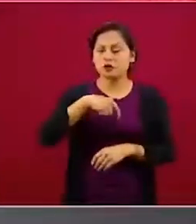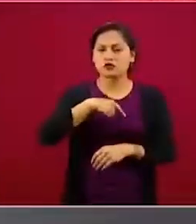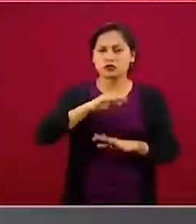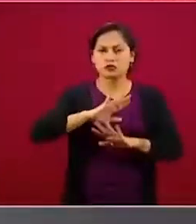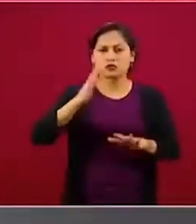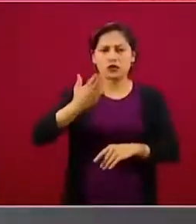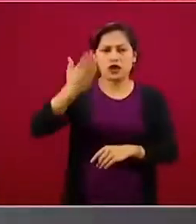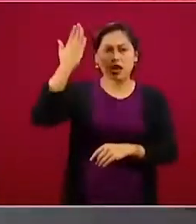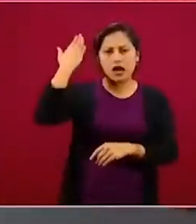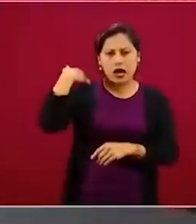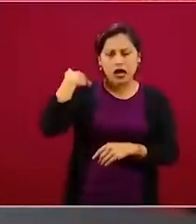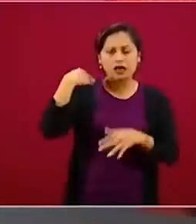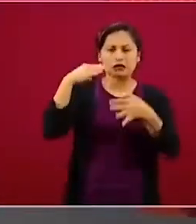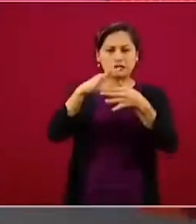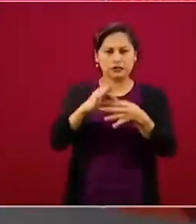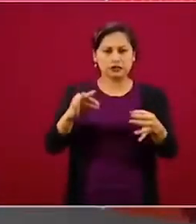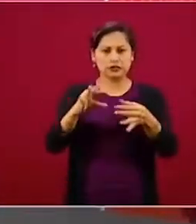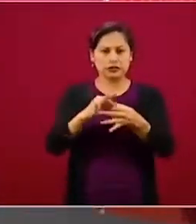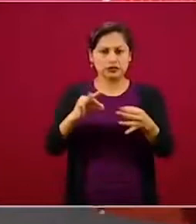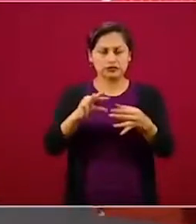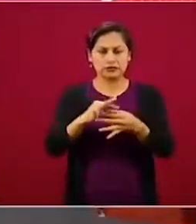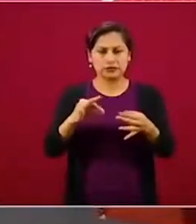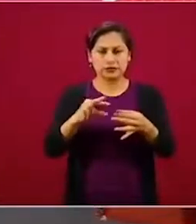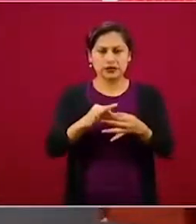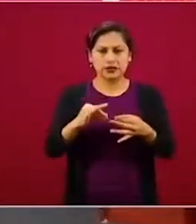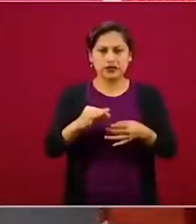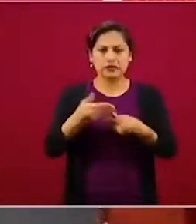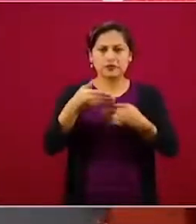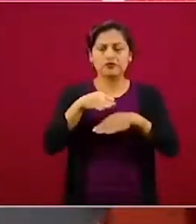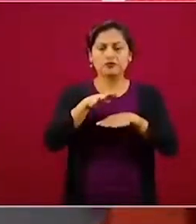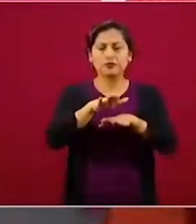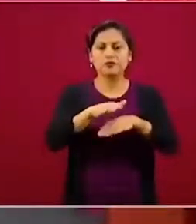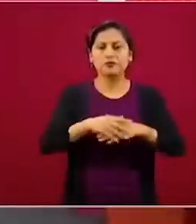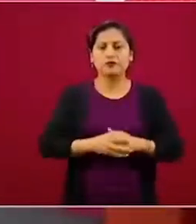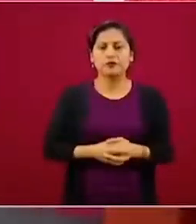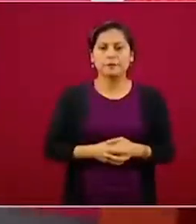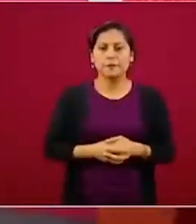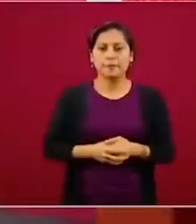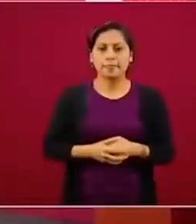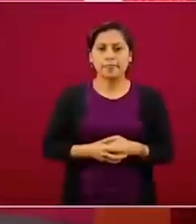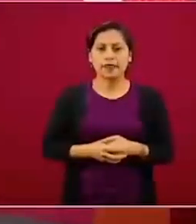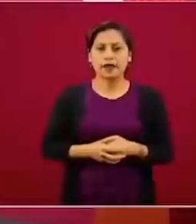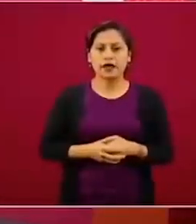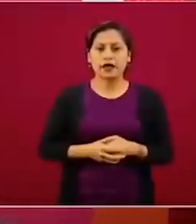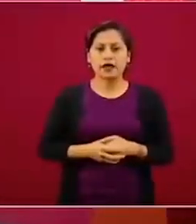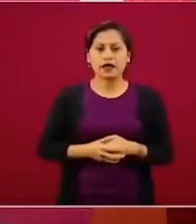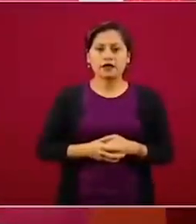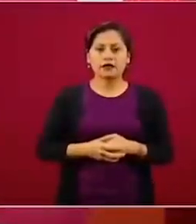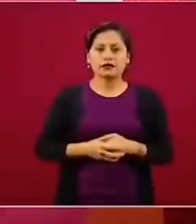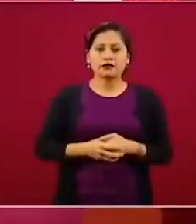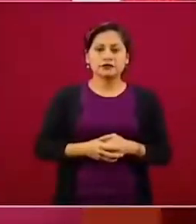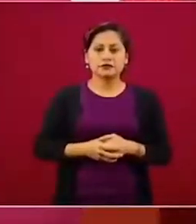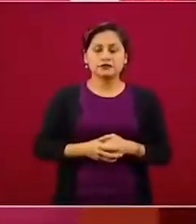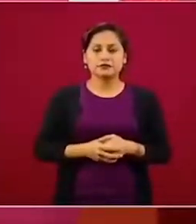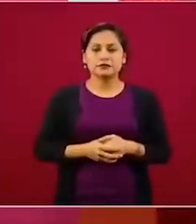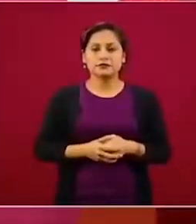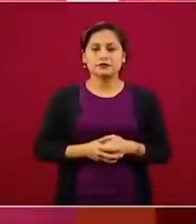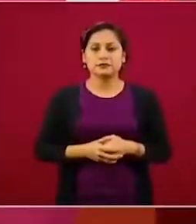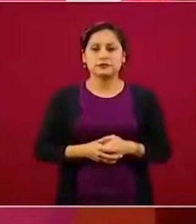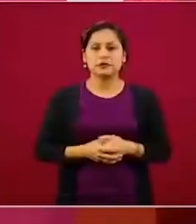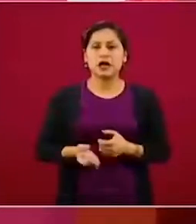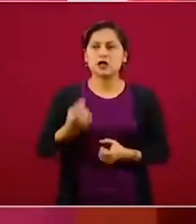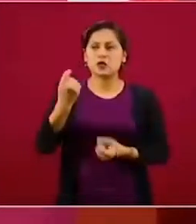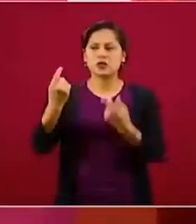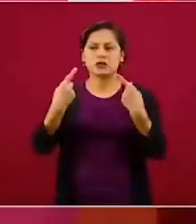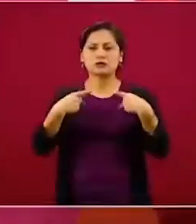proyectar una idea de que lo relacionado con las